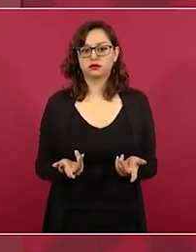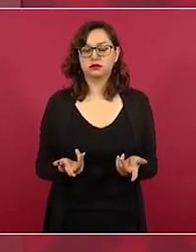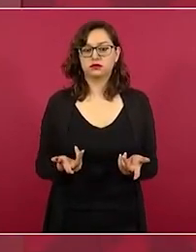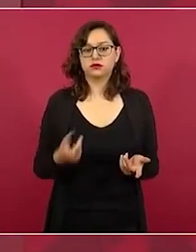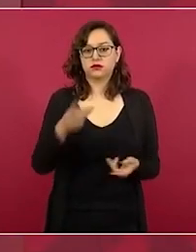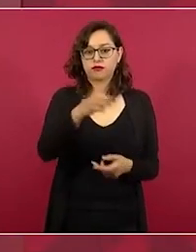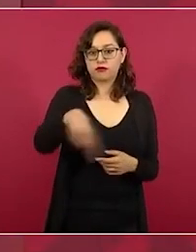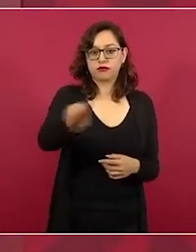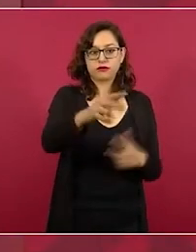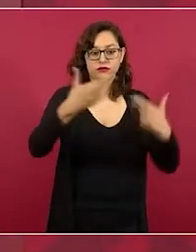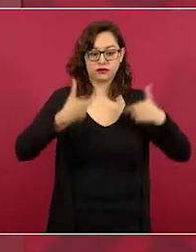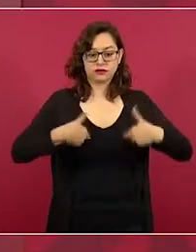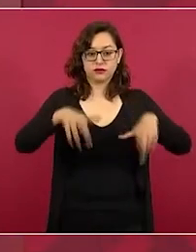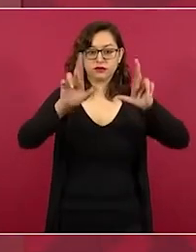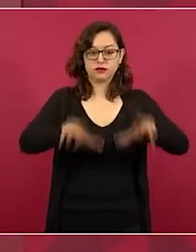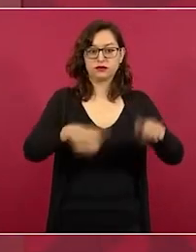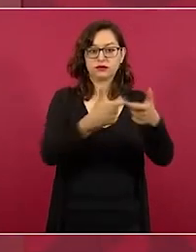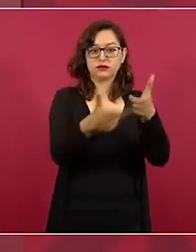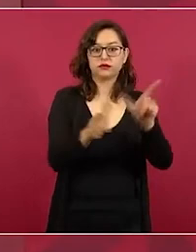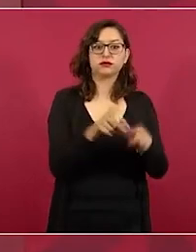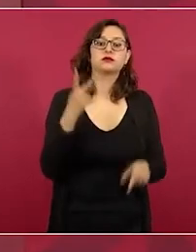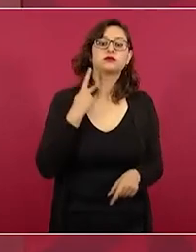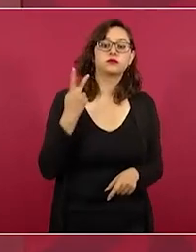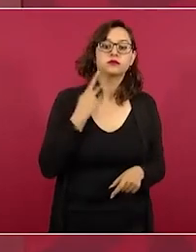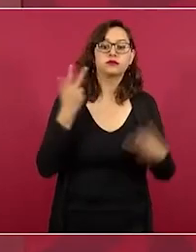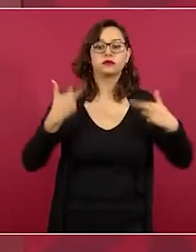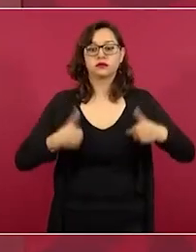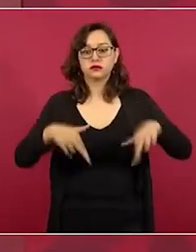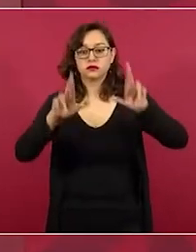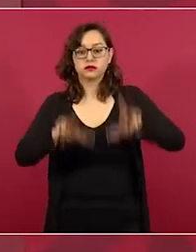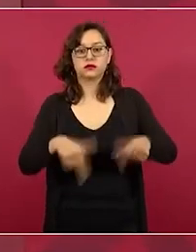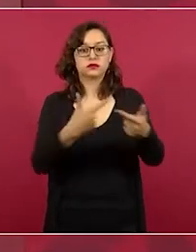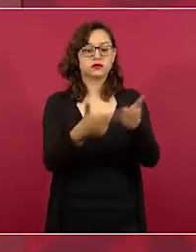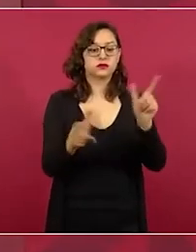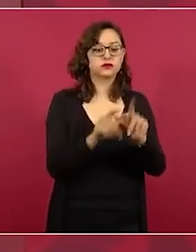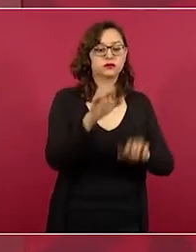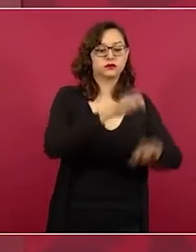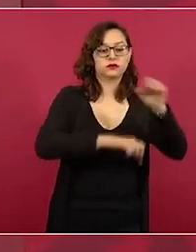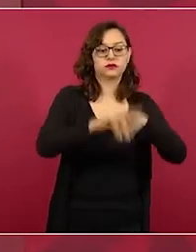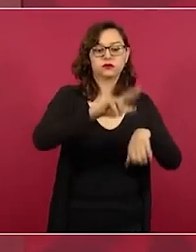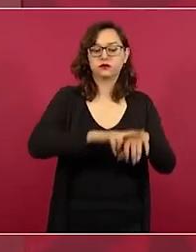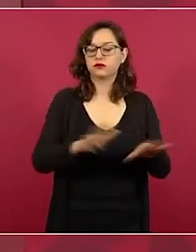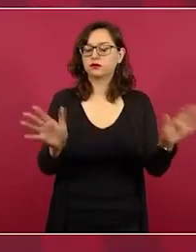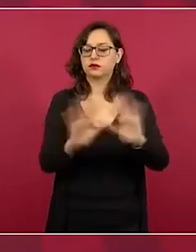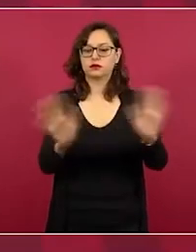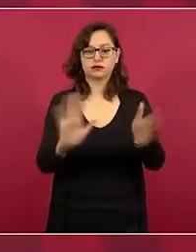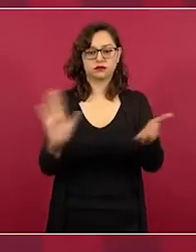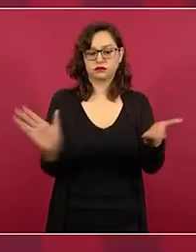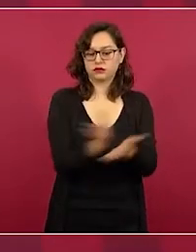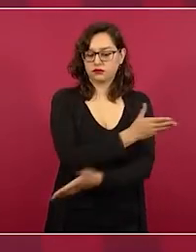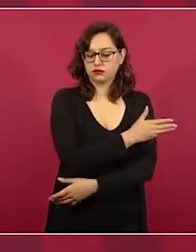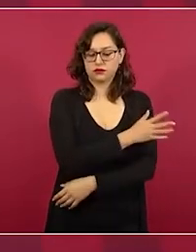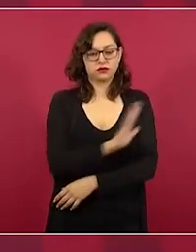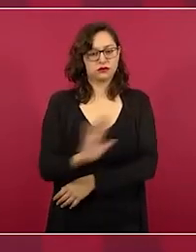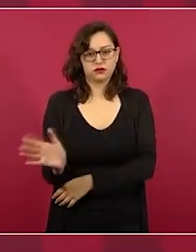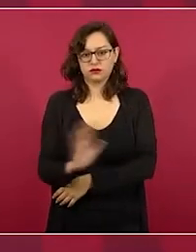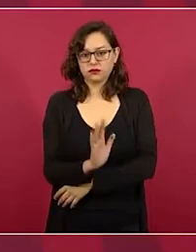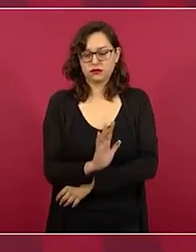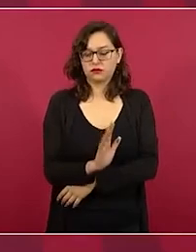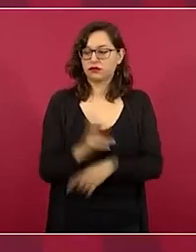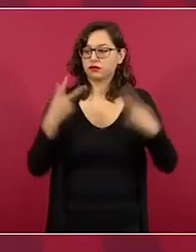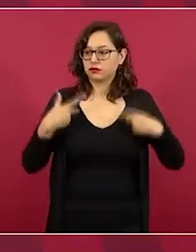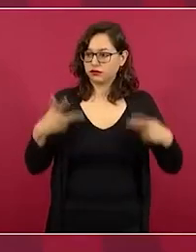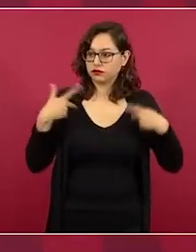representantes de grupos de intereses creados, que no sean representantes de partidos, que sean auténticos, verdaderos